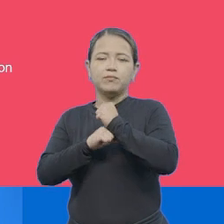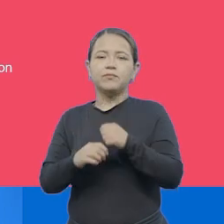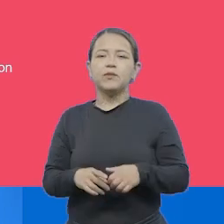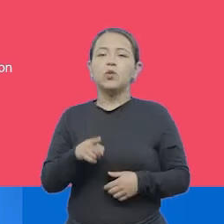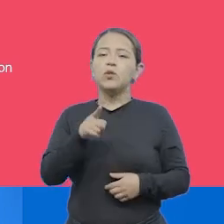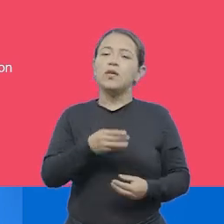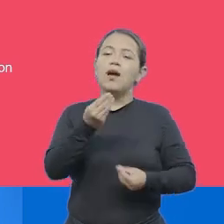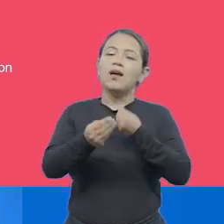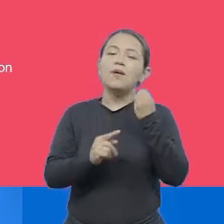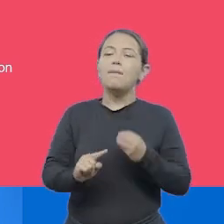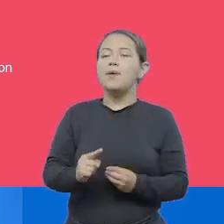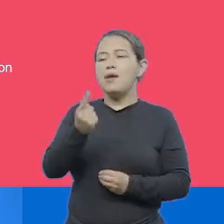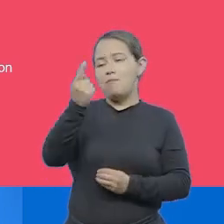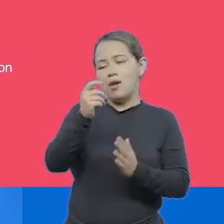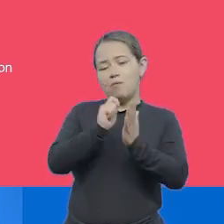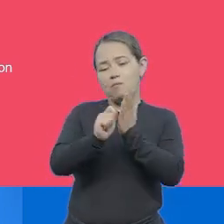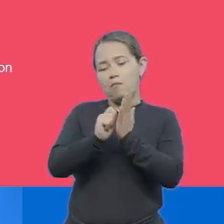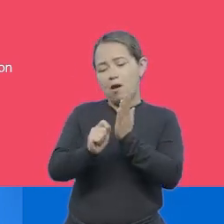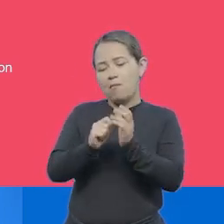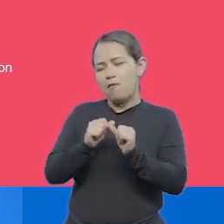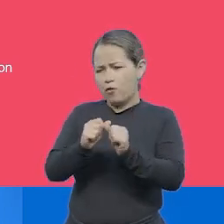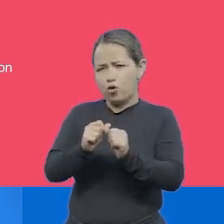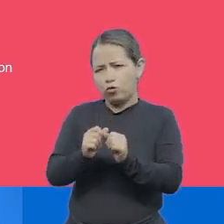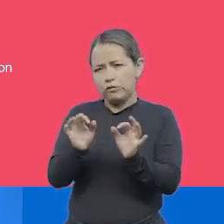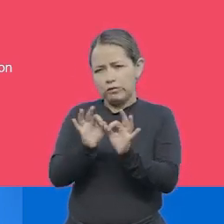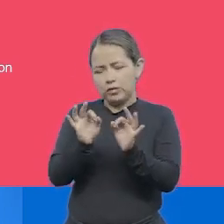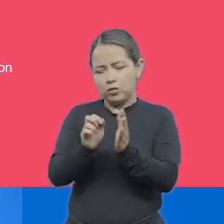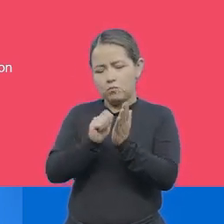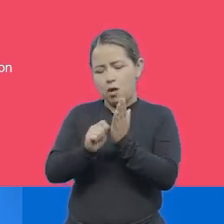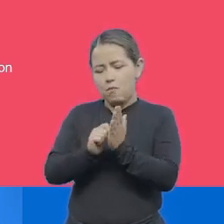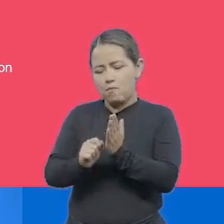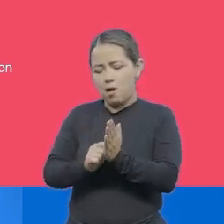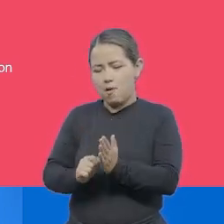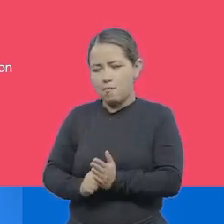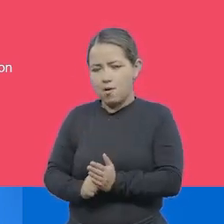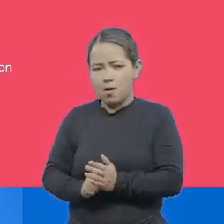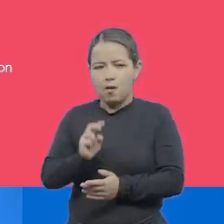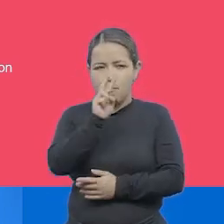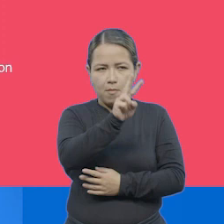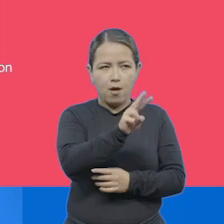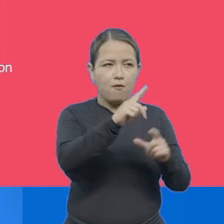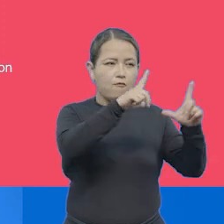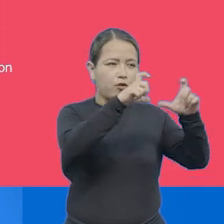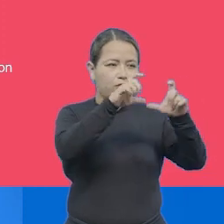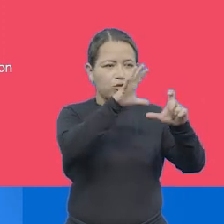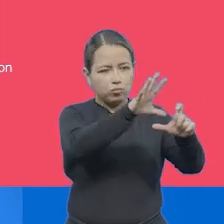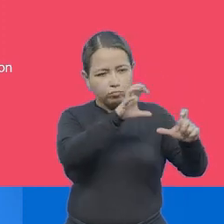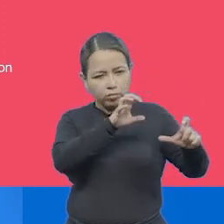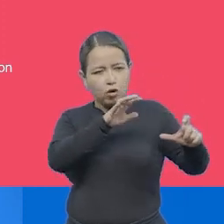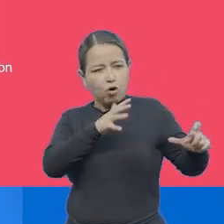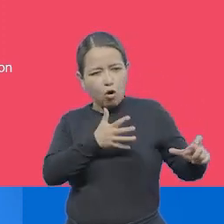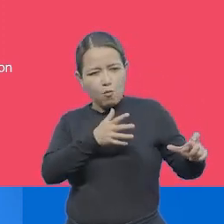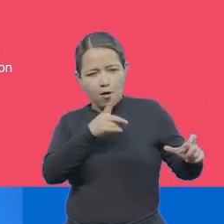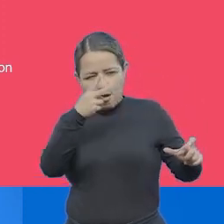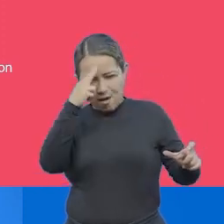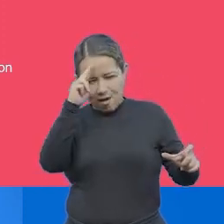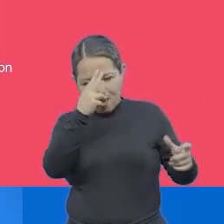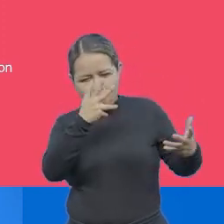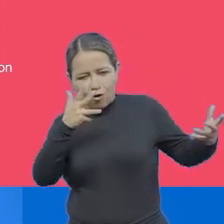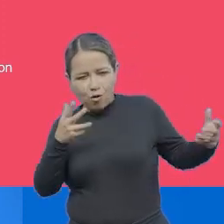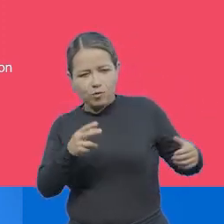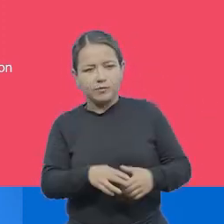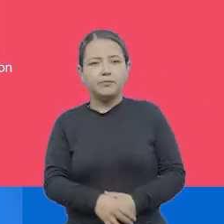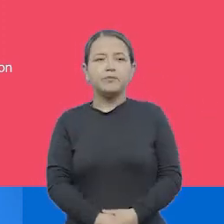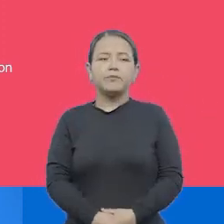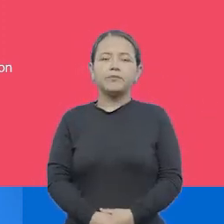consolidación, ustedes hacen el primer borrador de un texto a partir de unas inferencias de unas fotografías que ustedes ven allí. Lo ideal